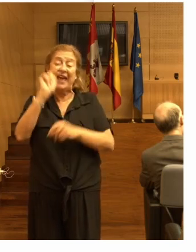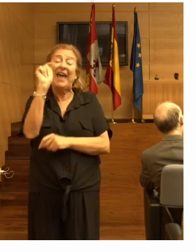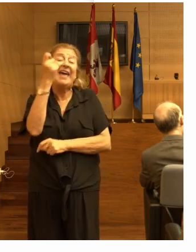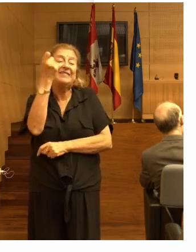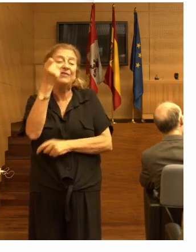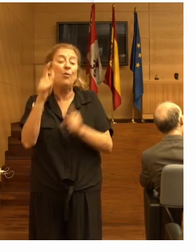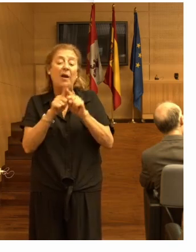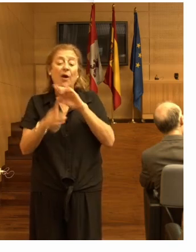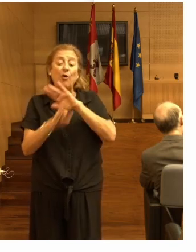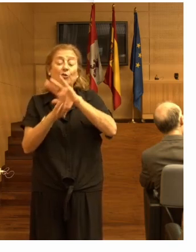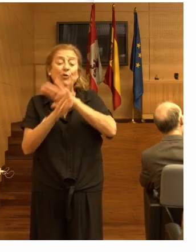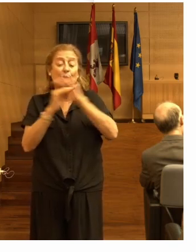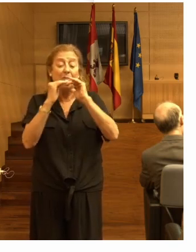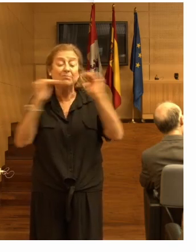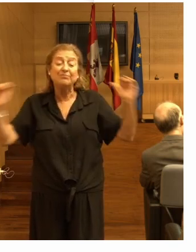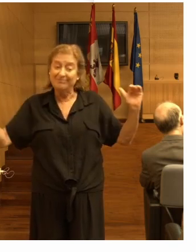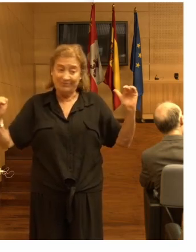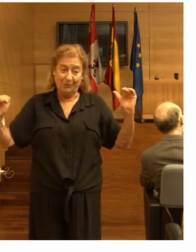no se mantenga.